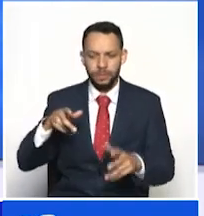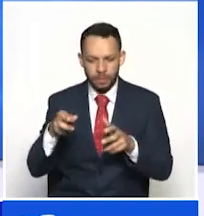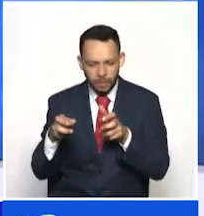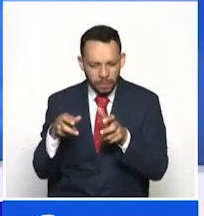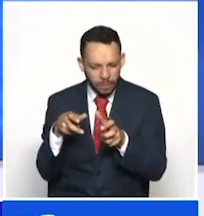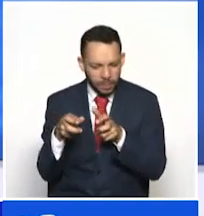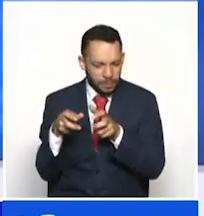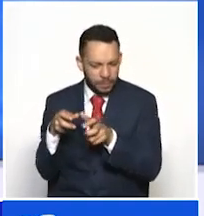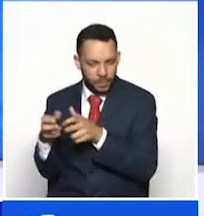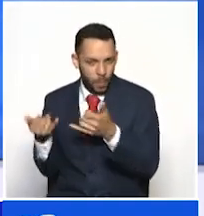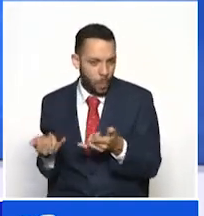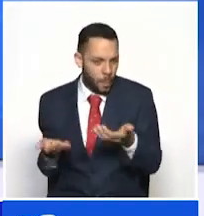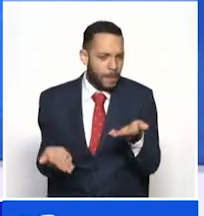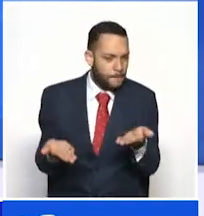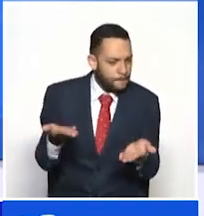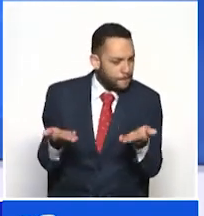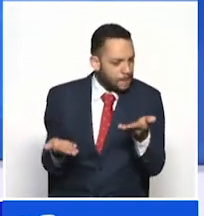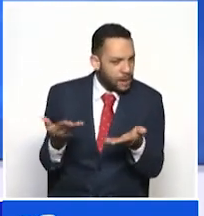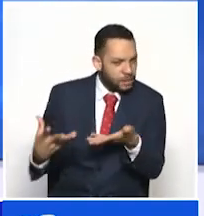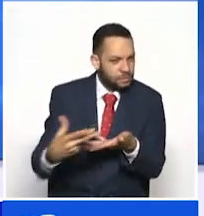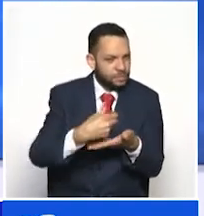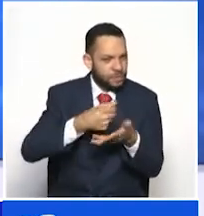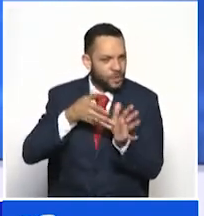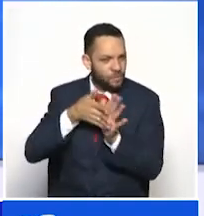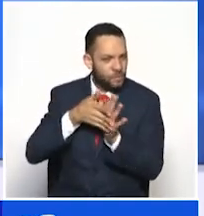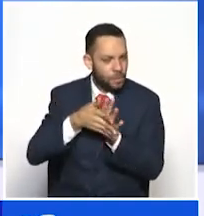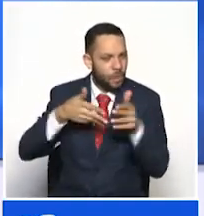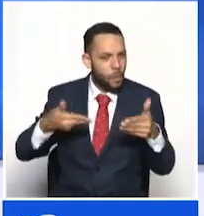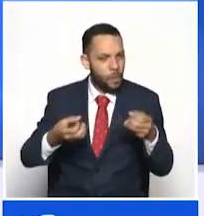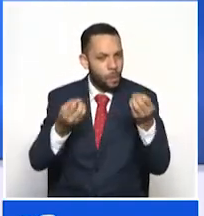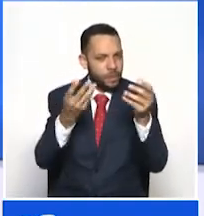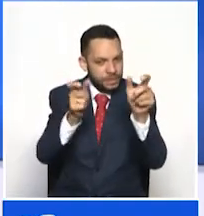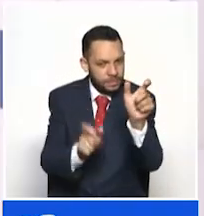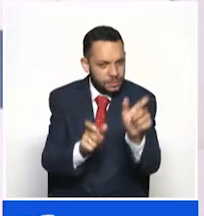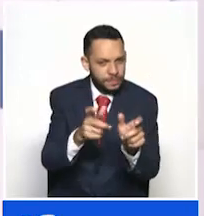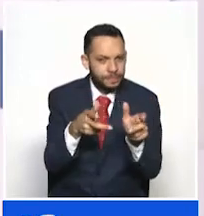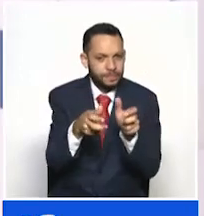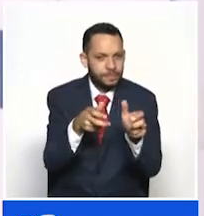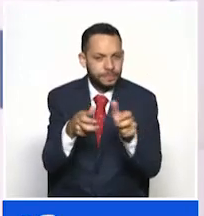hasta el momento en materia de vacunación en el departamento de Caldas.